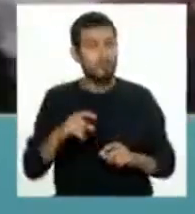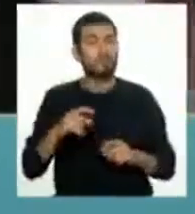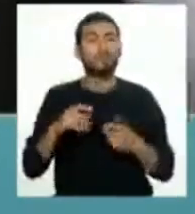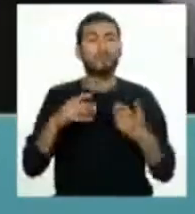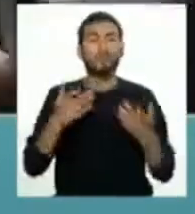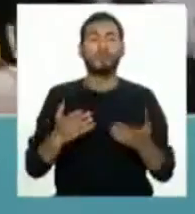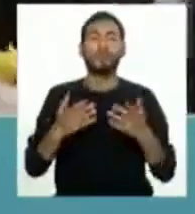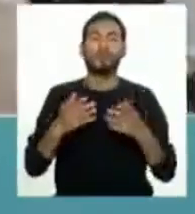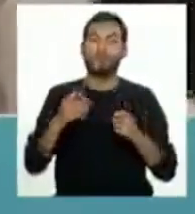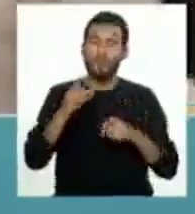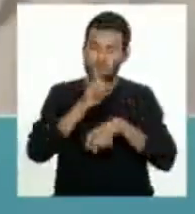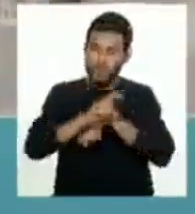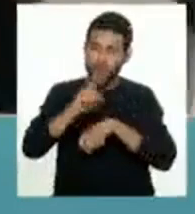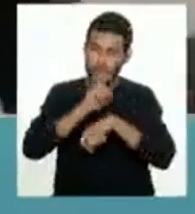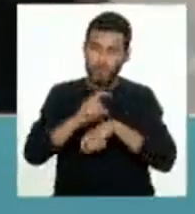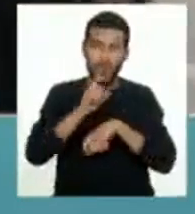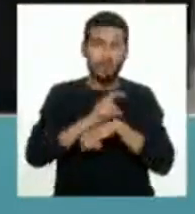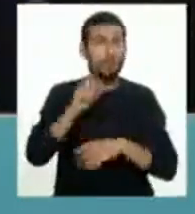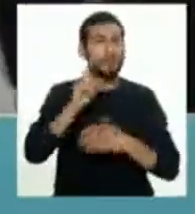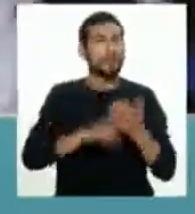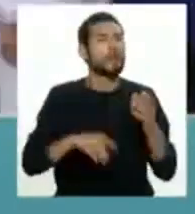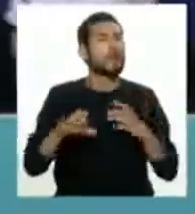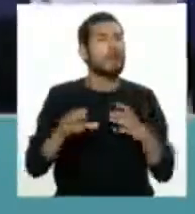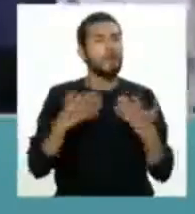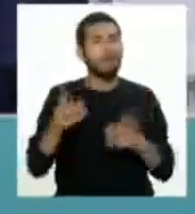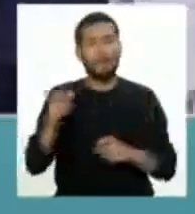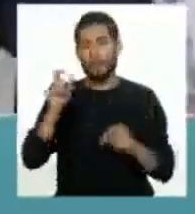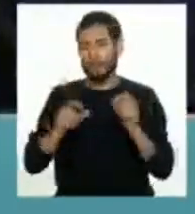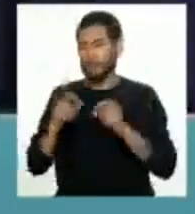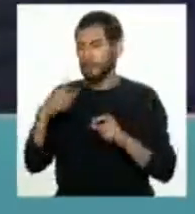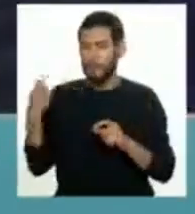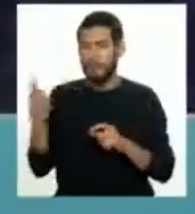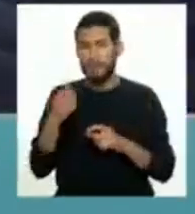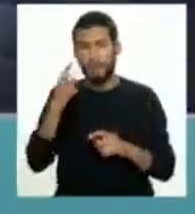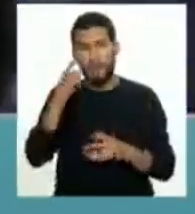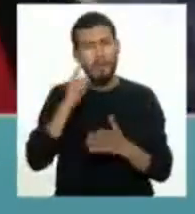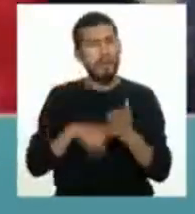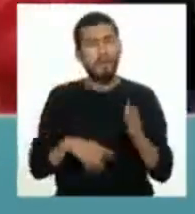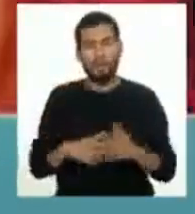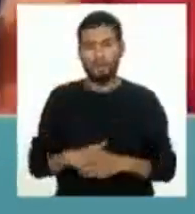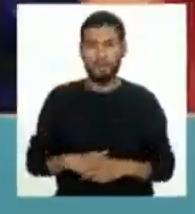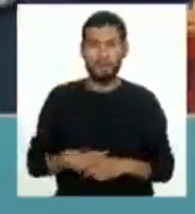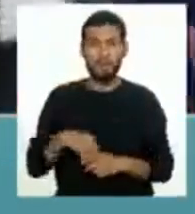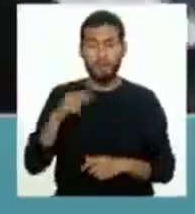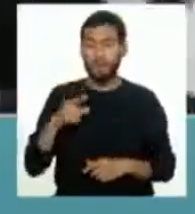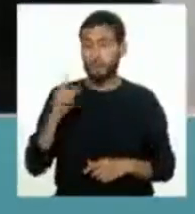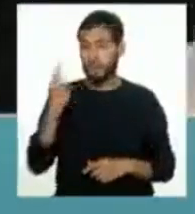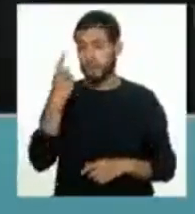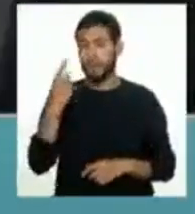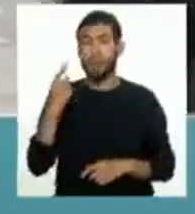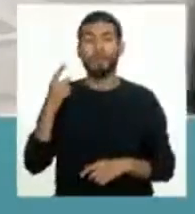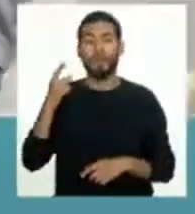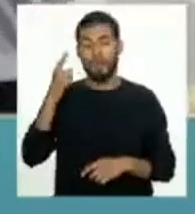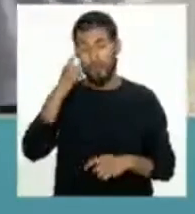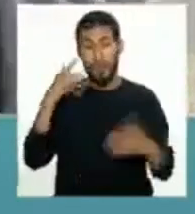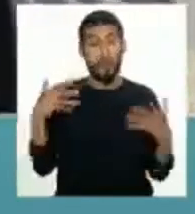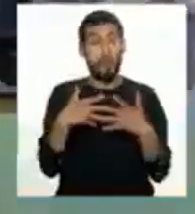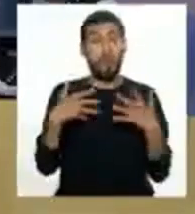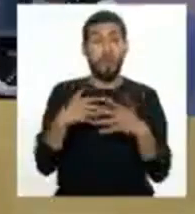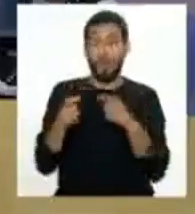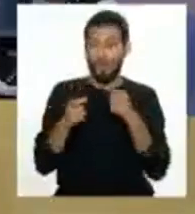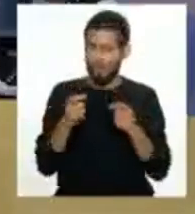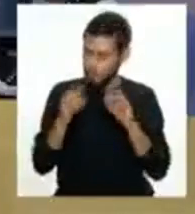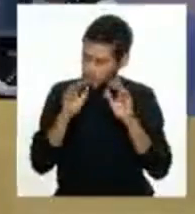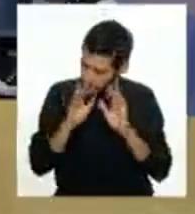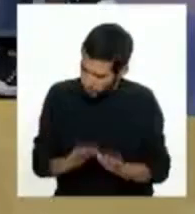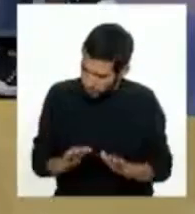enseñando qué cosa es lo que tiene que hacer la población. Que lo primero es, digamos, controlar el pánico, que es lo que